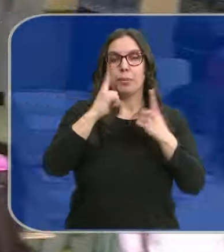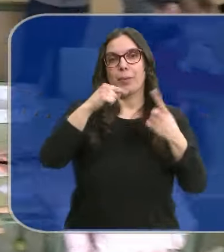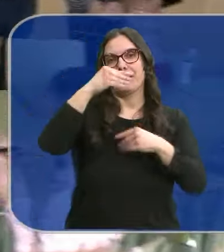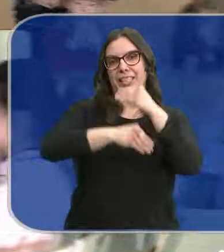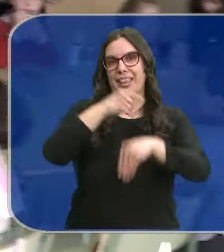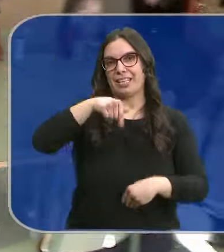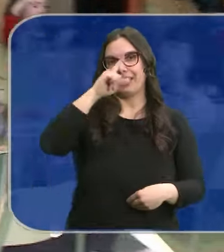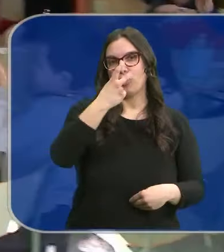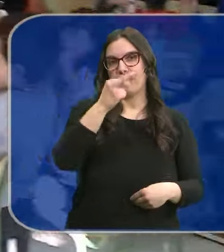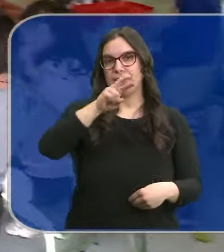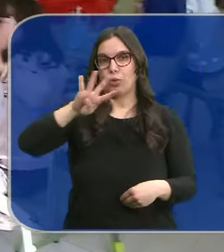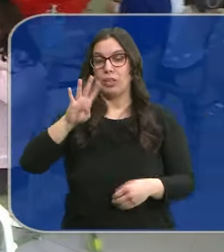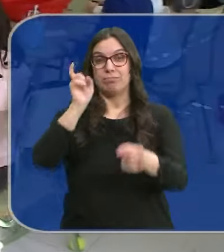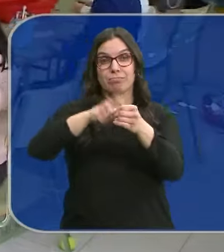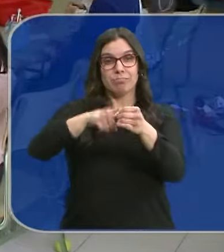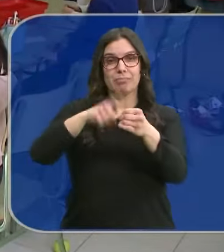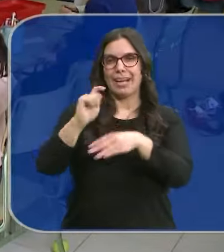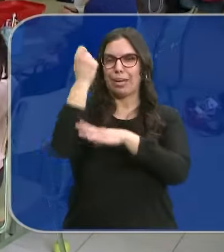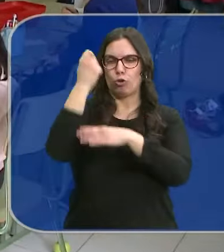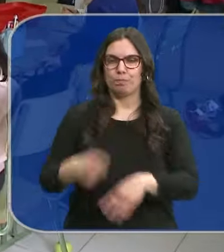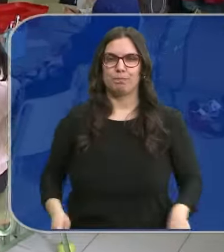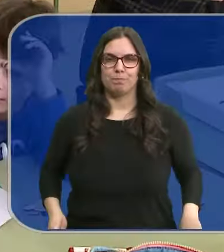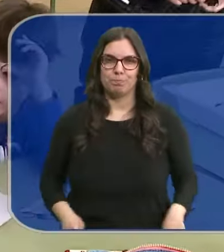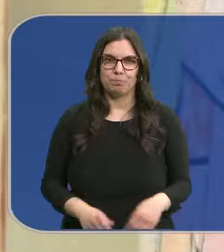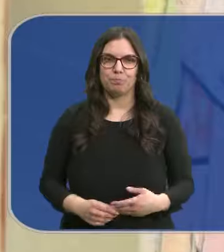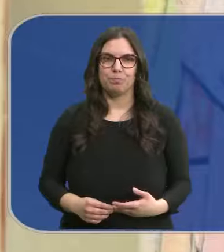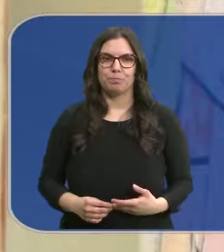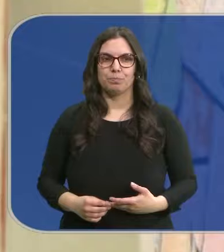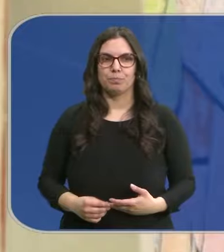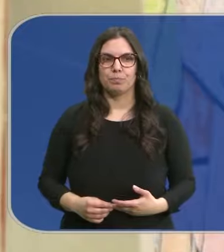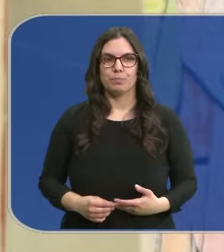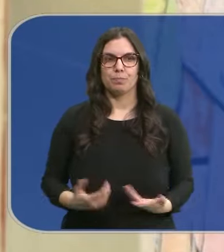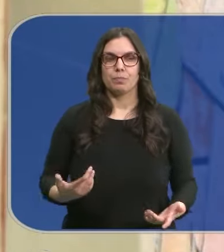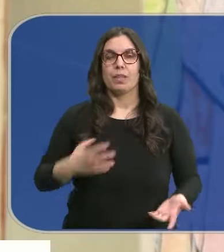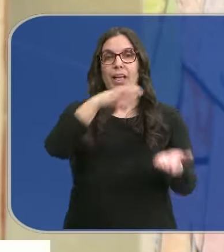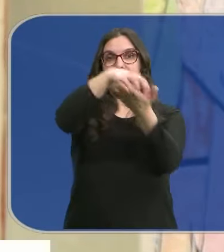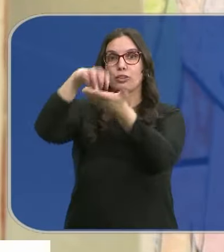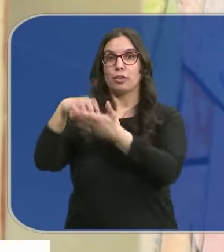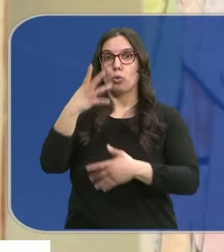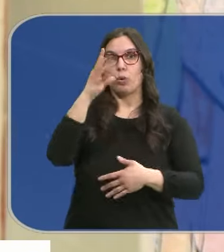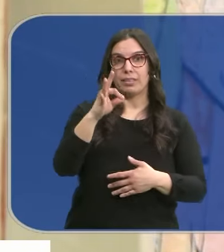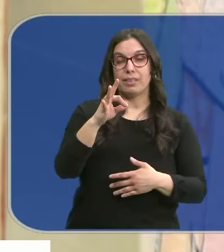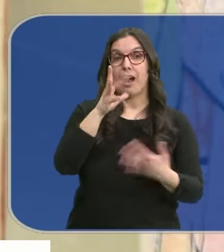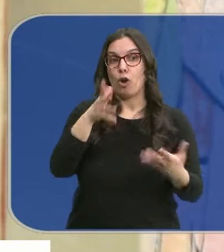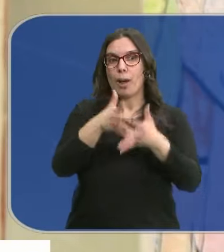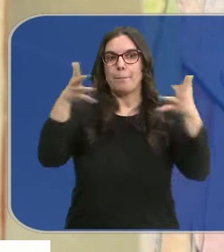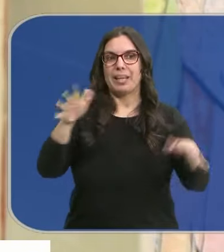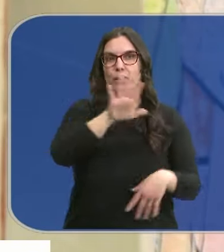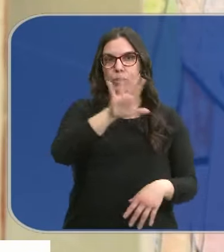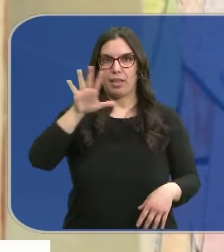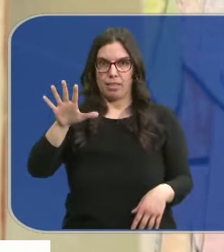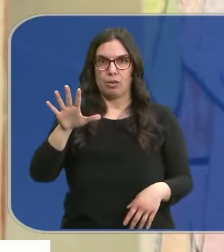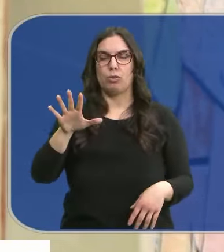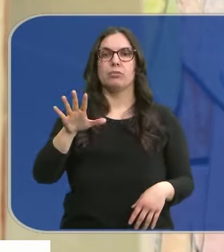2024 que ha batido récord de inscritos. De 40 centros hemos pasado a 55 centros